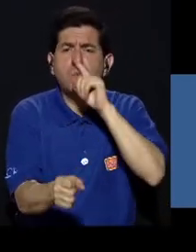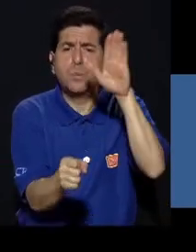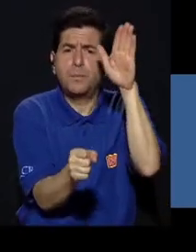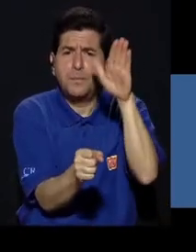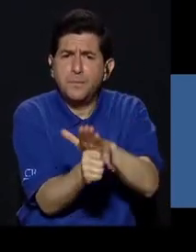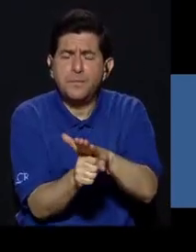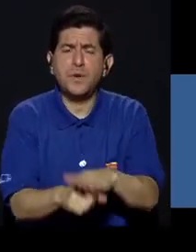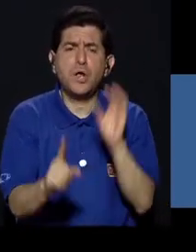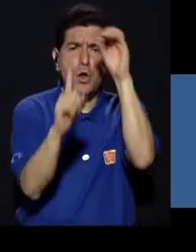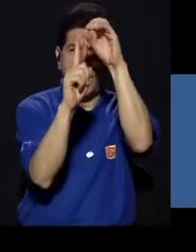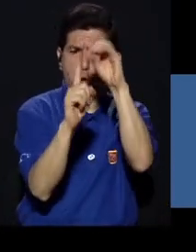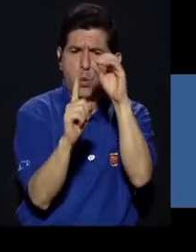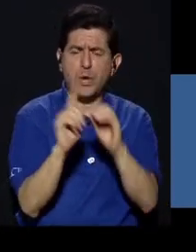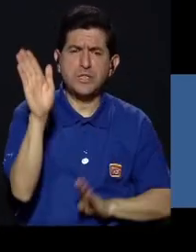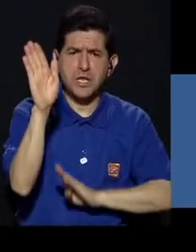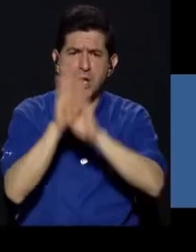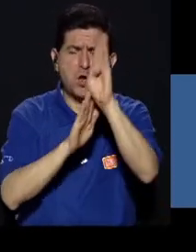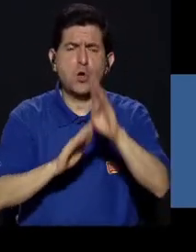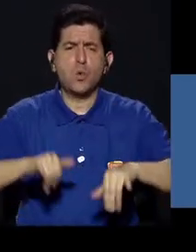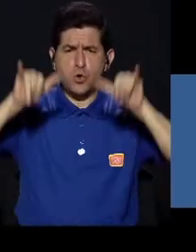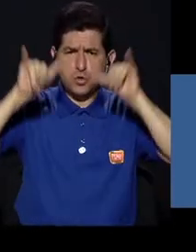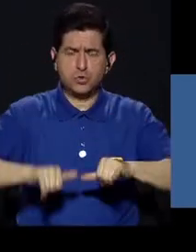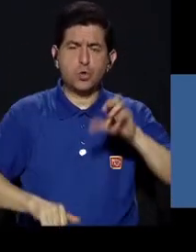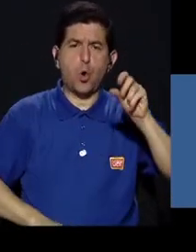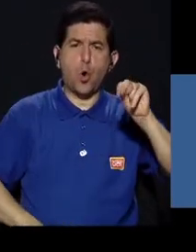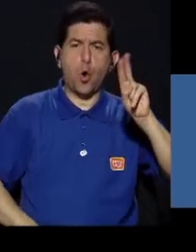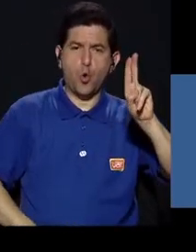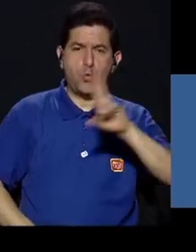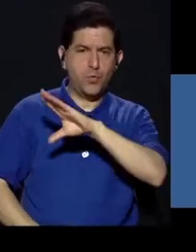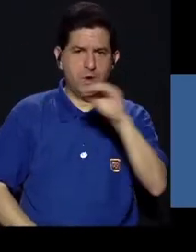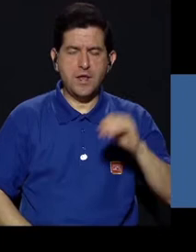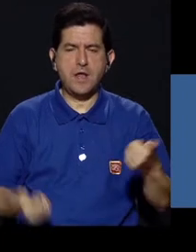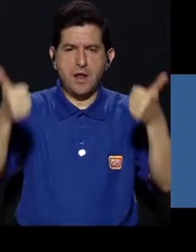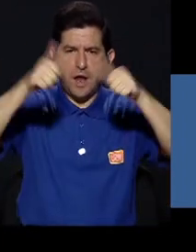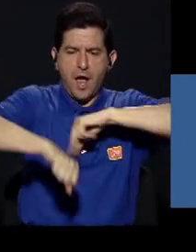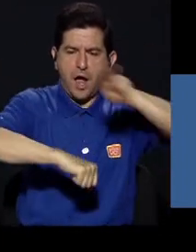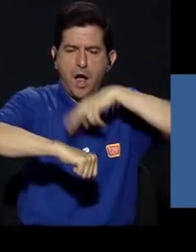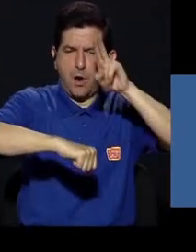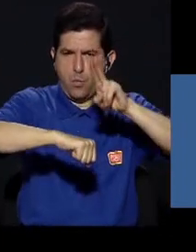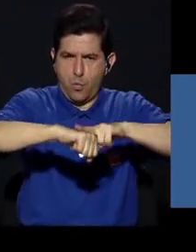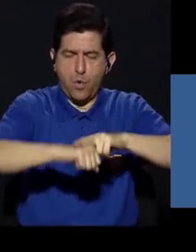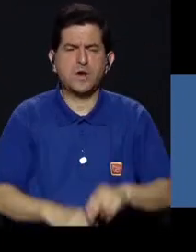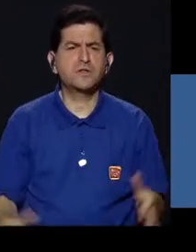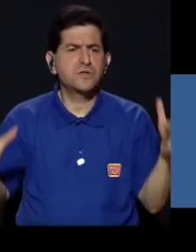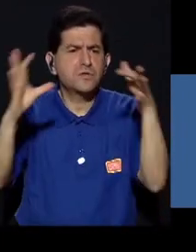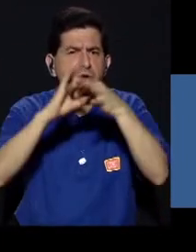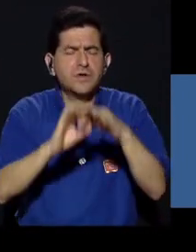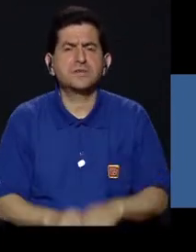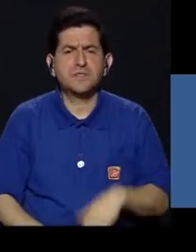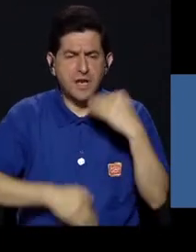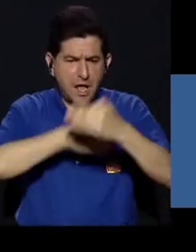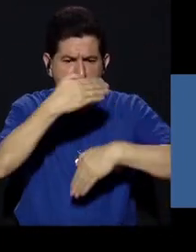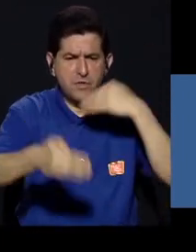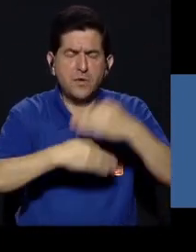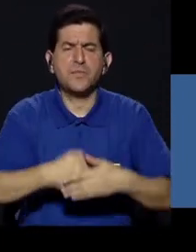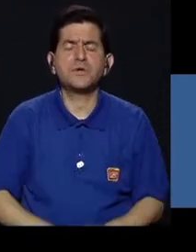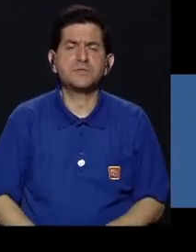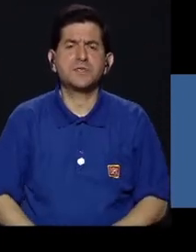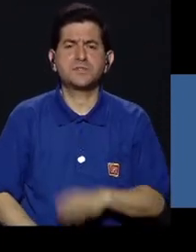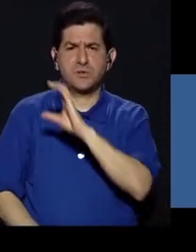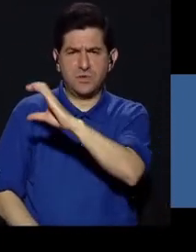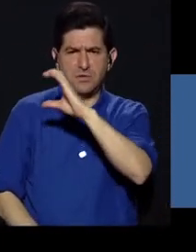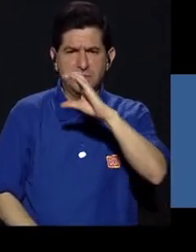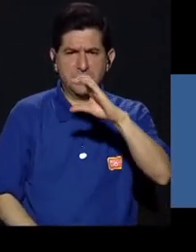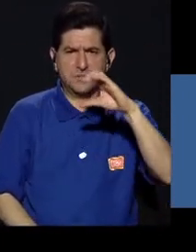cumplimiento de los Objetivos de Desarrollo Sostenible de la ONU y con el Acuerdo Nacional en cuanto a la hoja de ruta para una